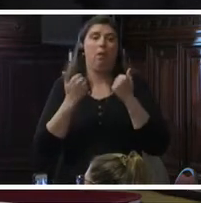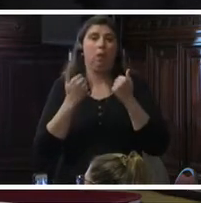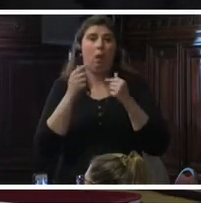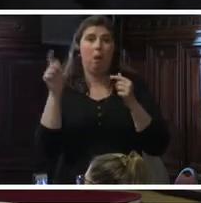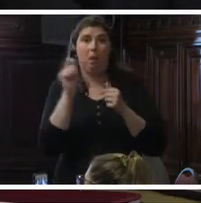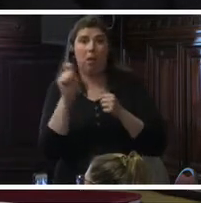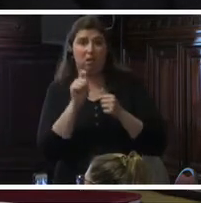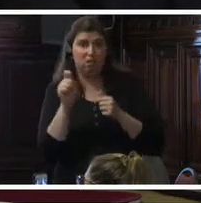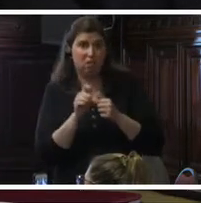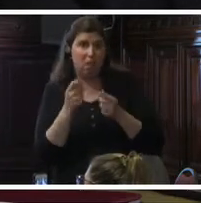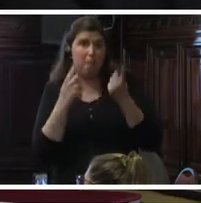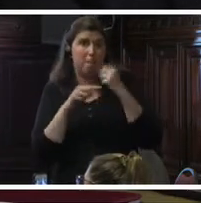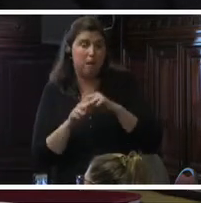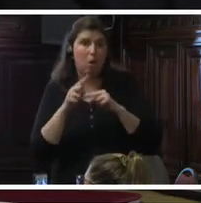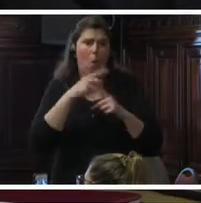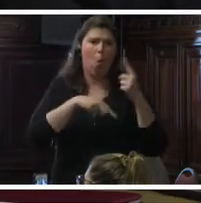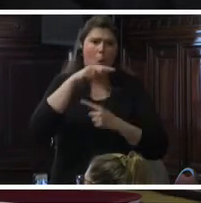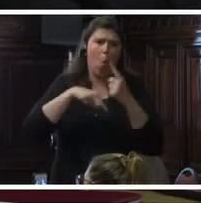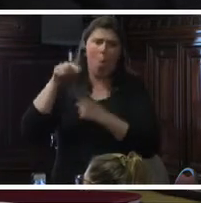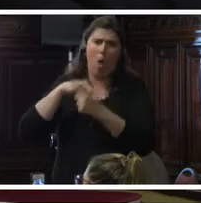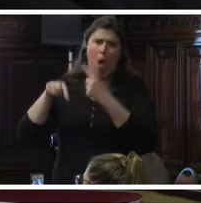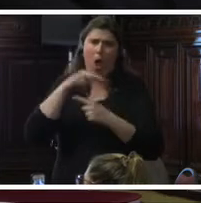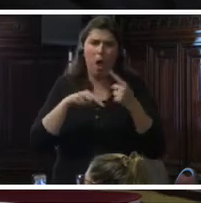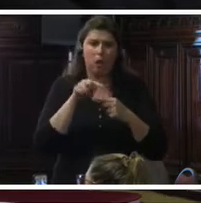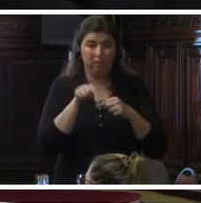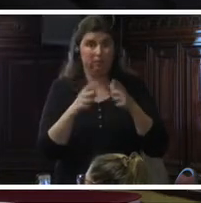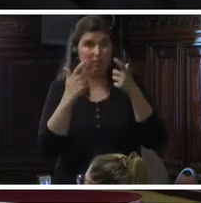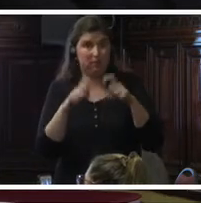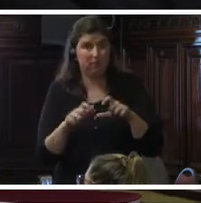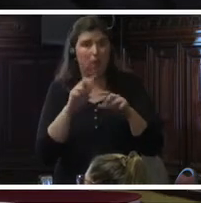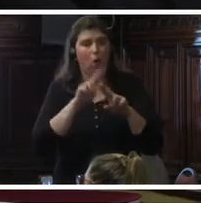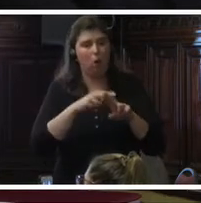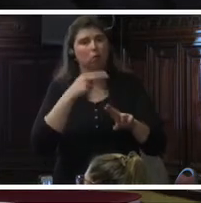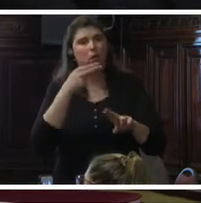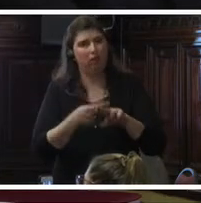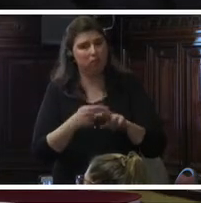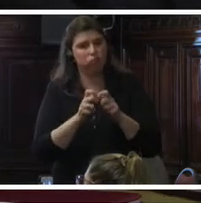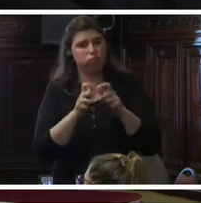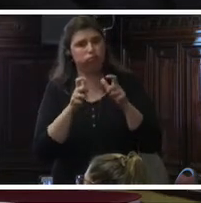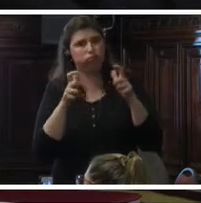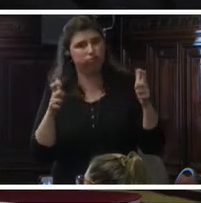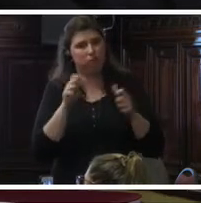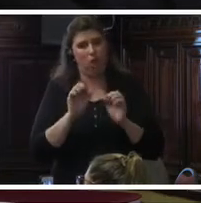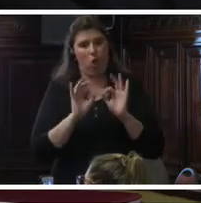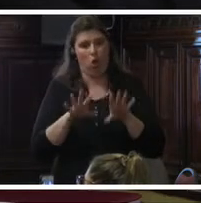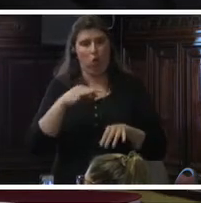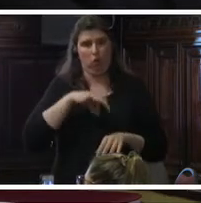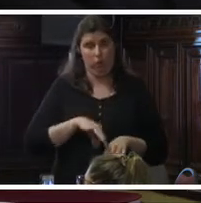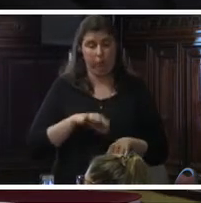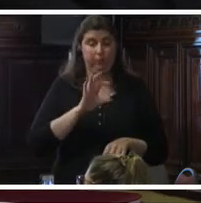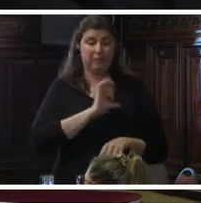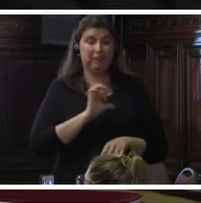pesar de que el reciente paso de los huracanes por la isla incrementa nuevamente el riesgo del virus. Pasando a El Salvador,